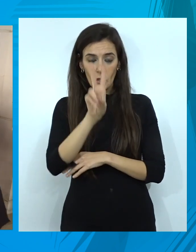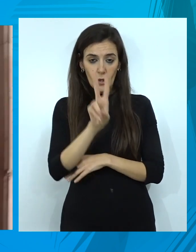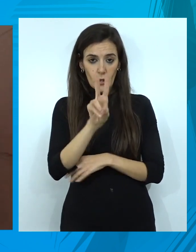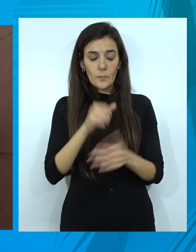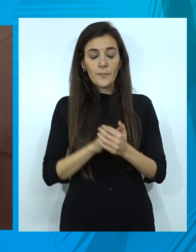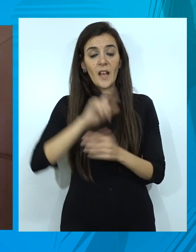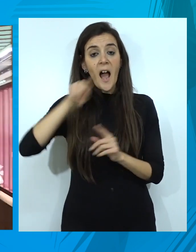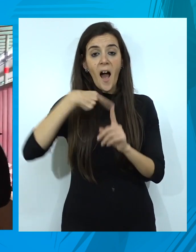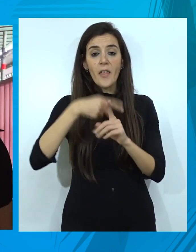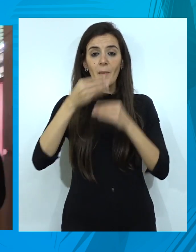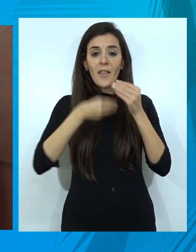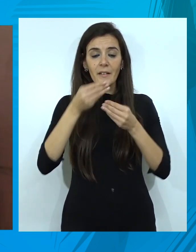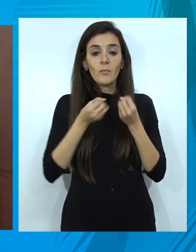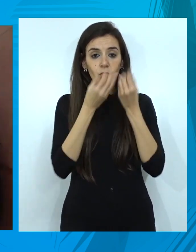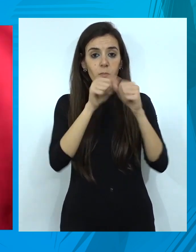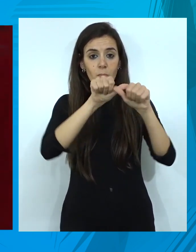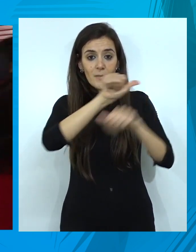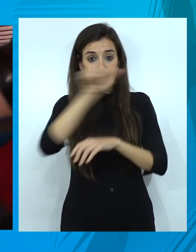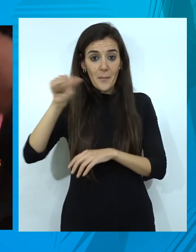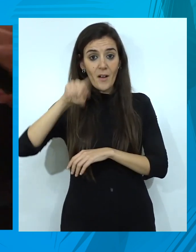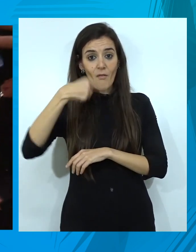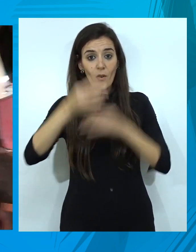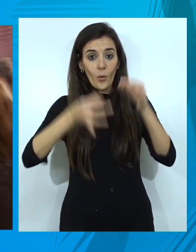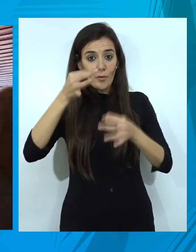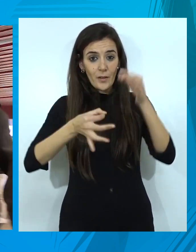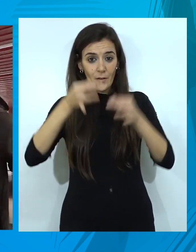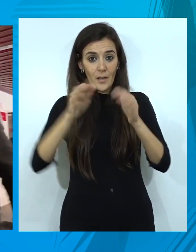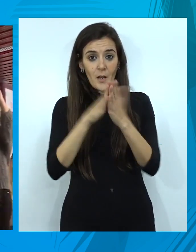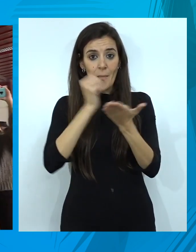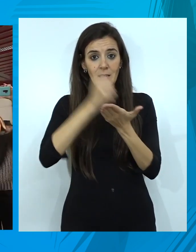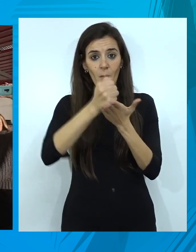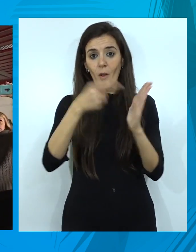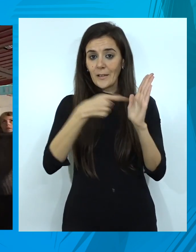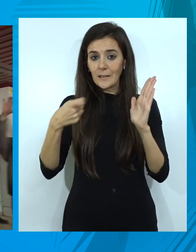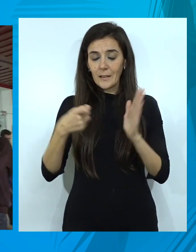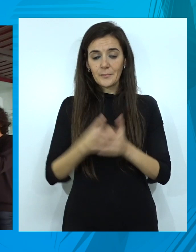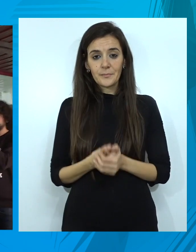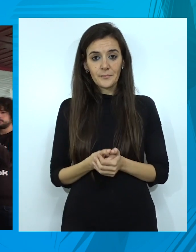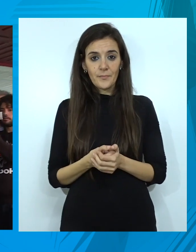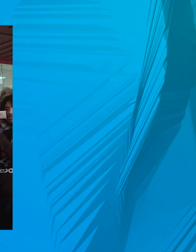cuestión. Además, deberá comparecer semanalmente en el juzgado y se le retirará el pasaporte.